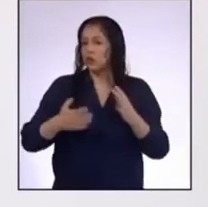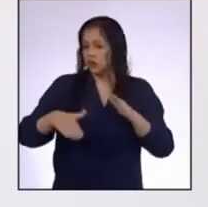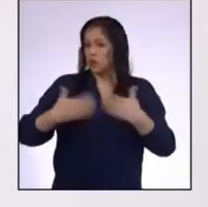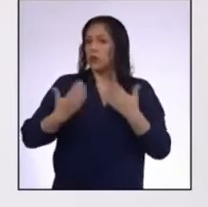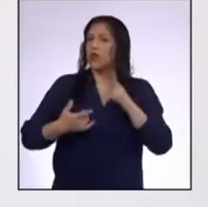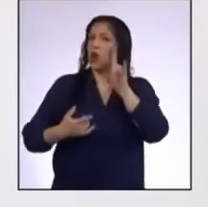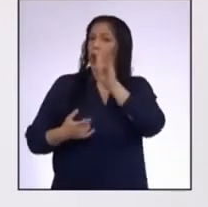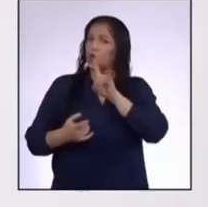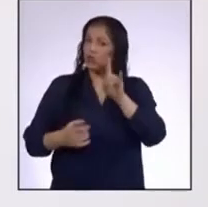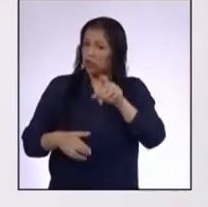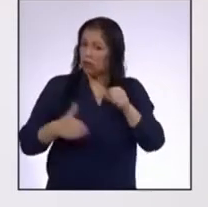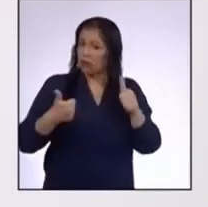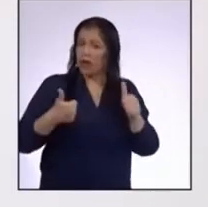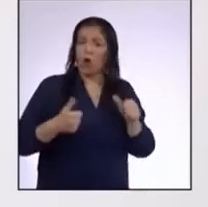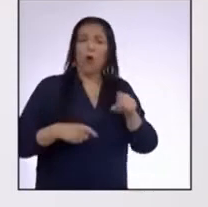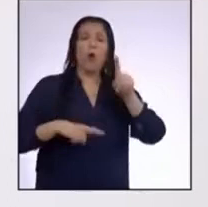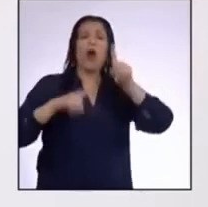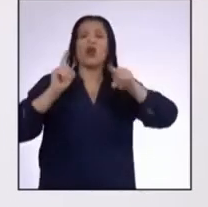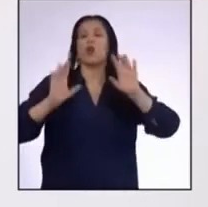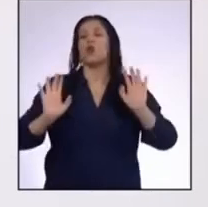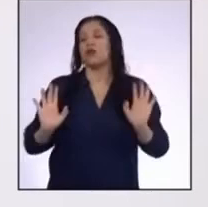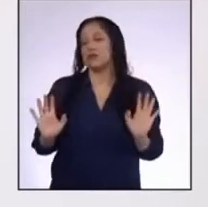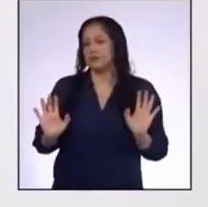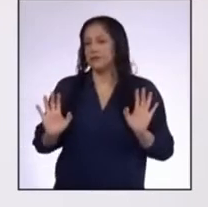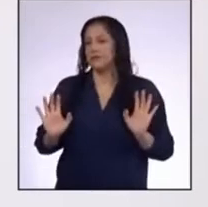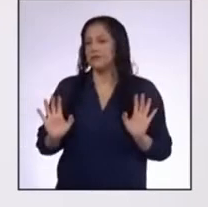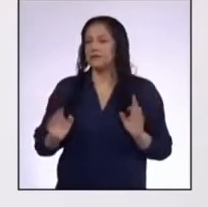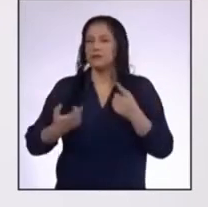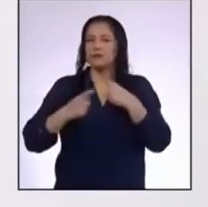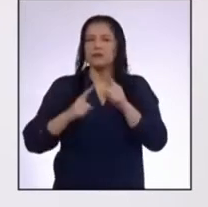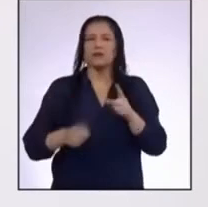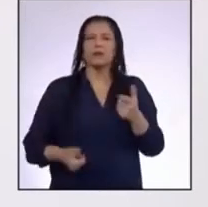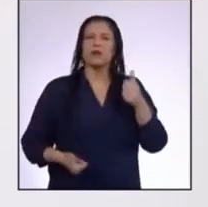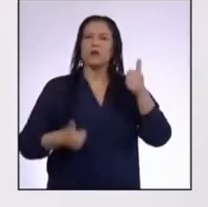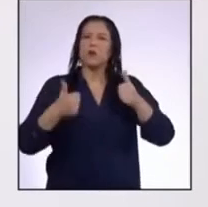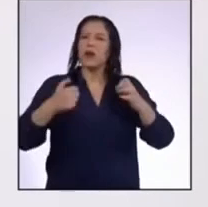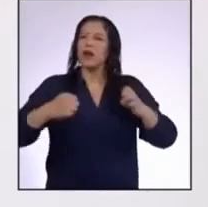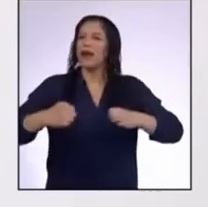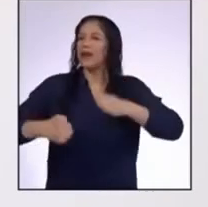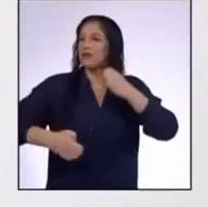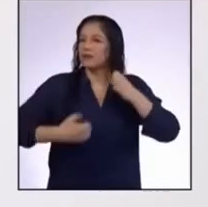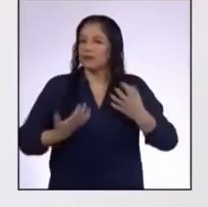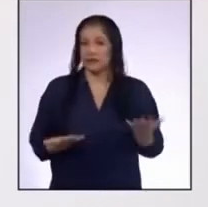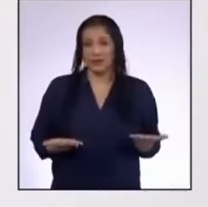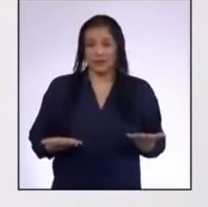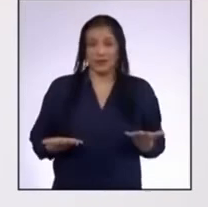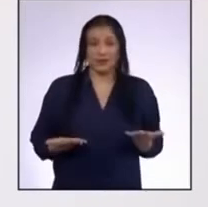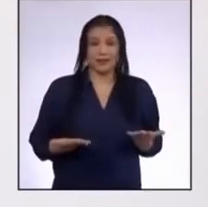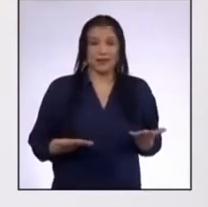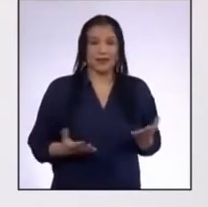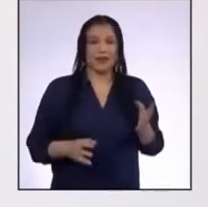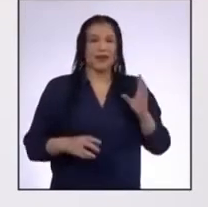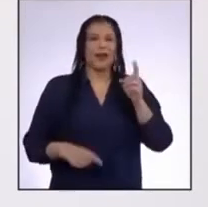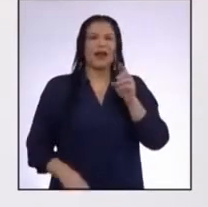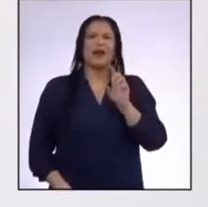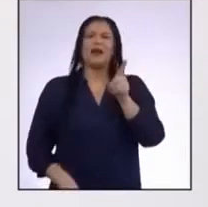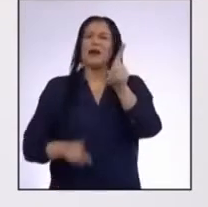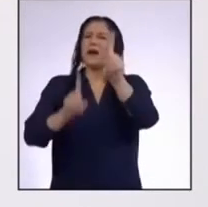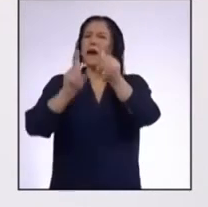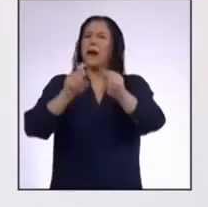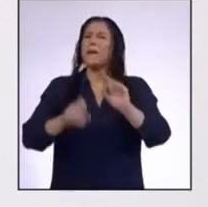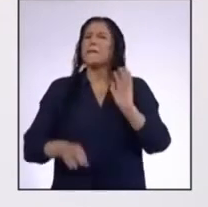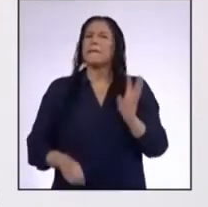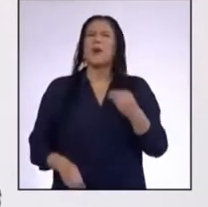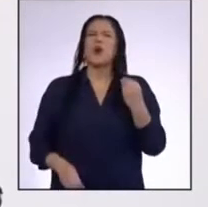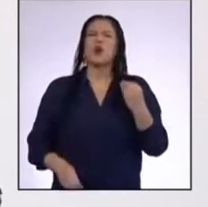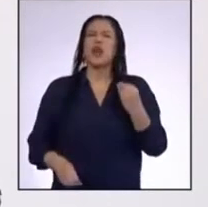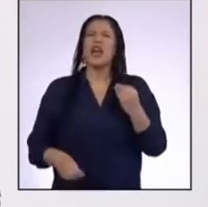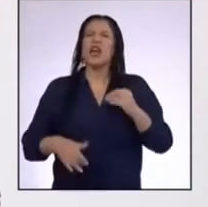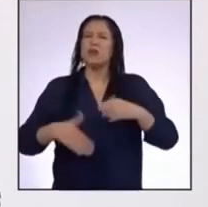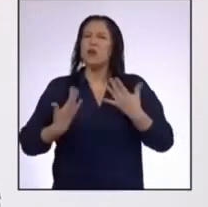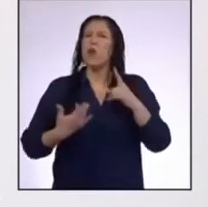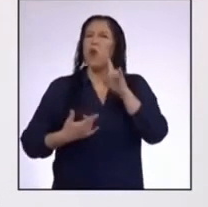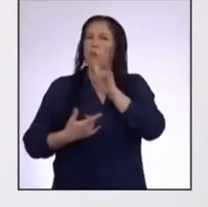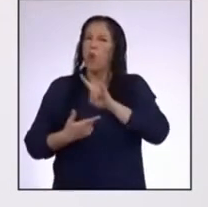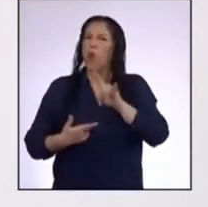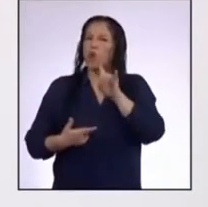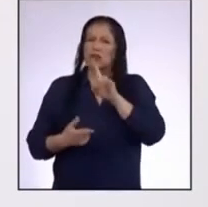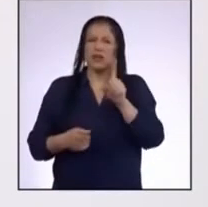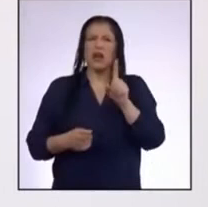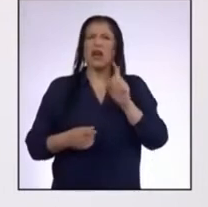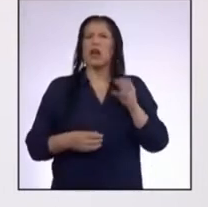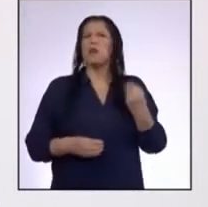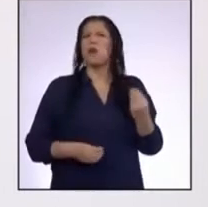útiles o solo algunas ¿Pero qué emociones? ¿Por qué serían útiles y por qué no?